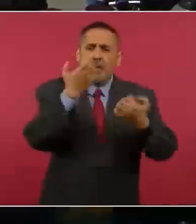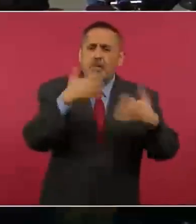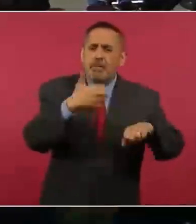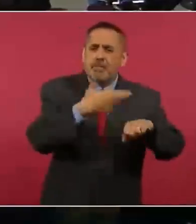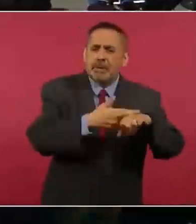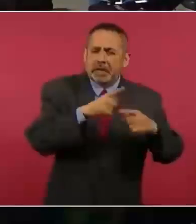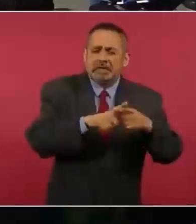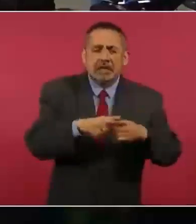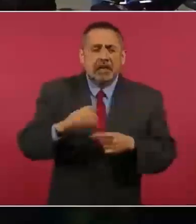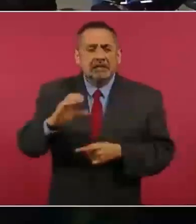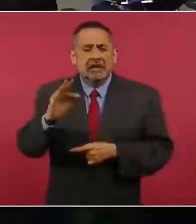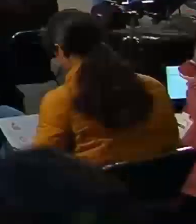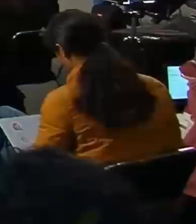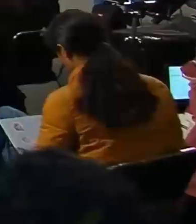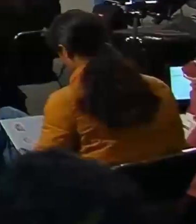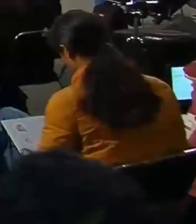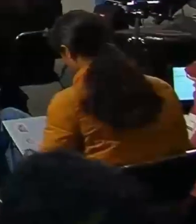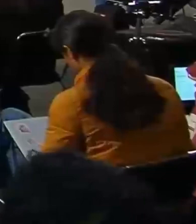entregar la industria eléctrica,